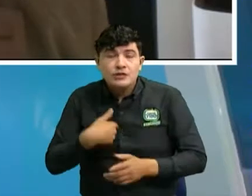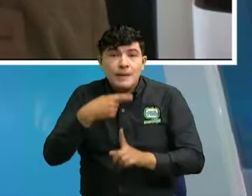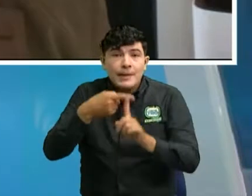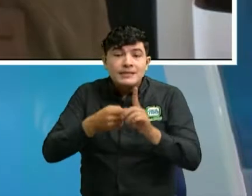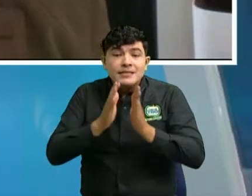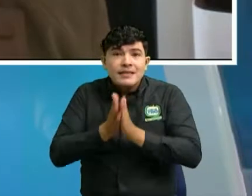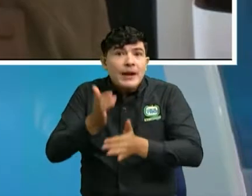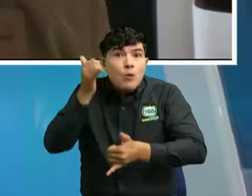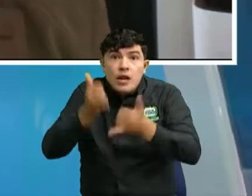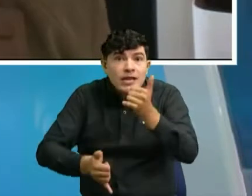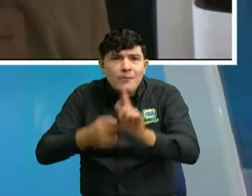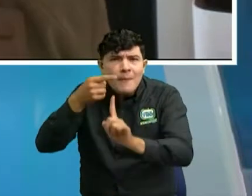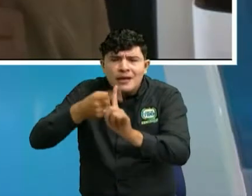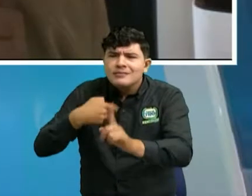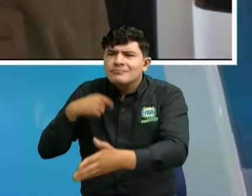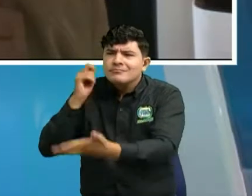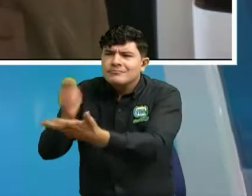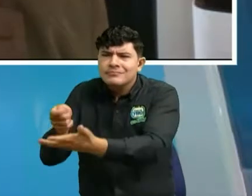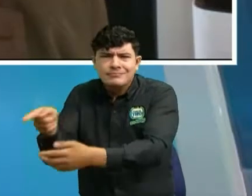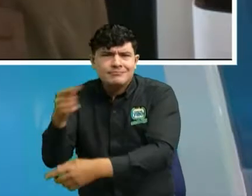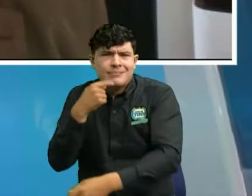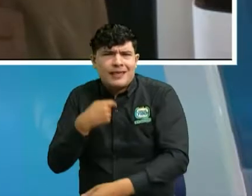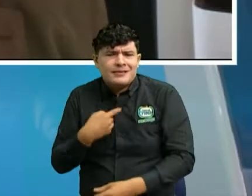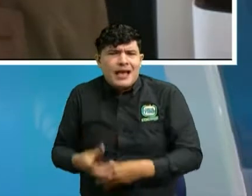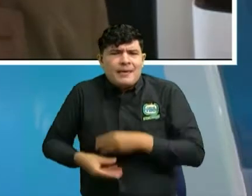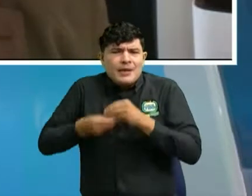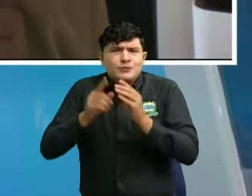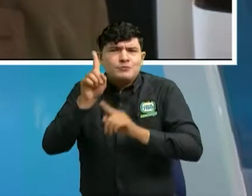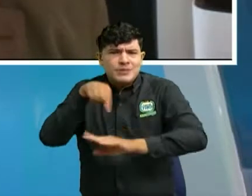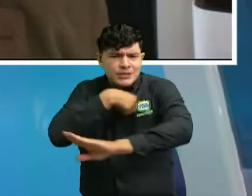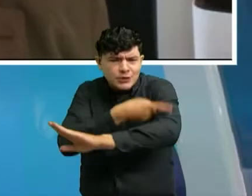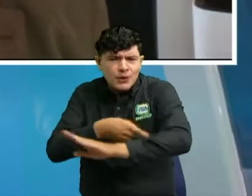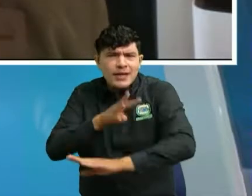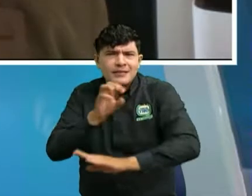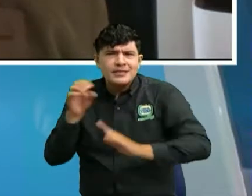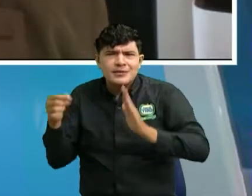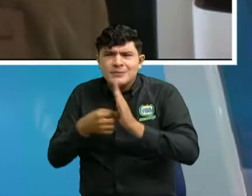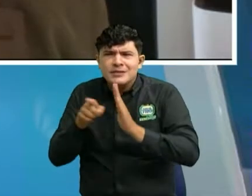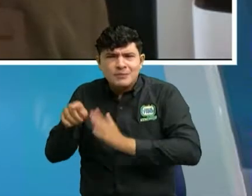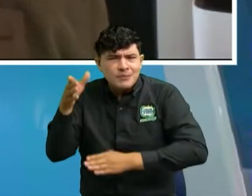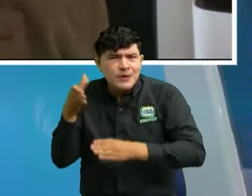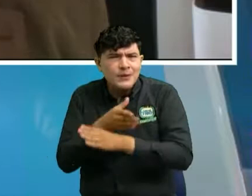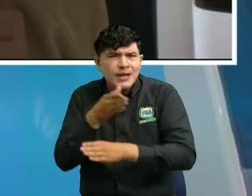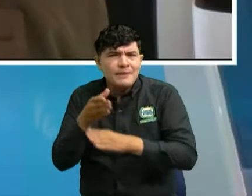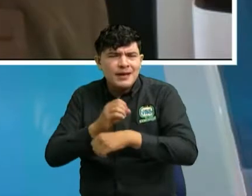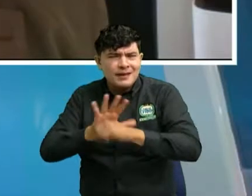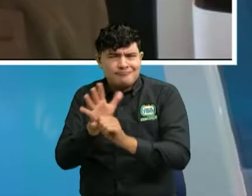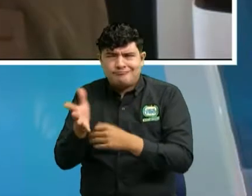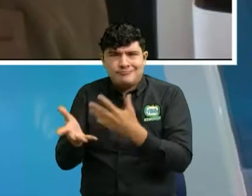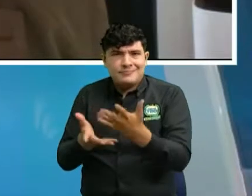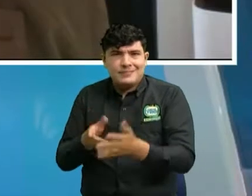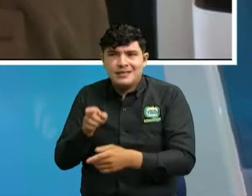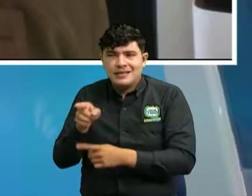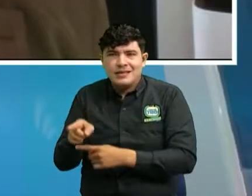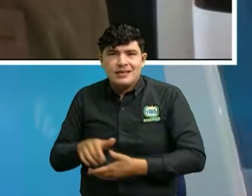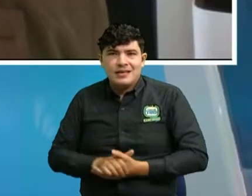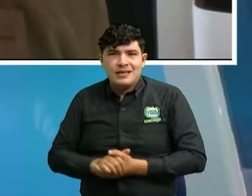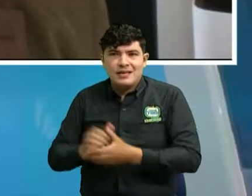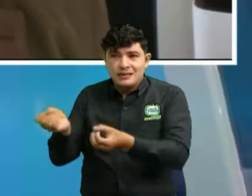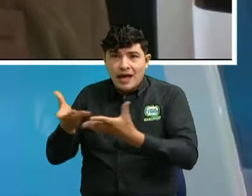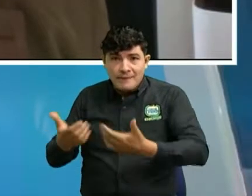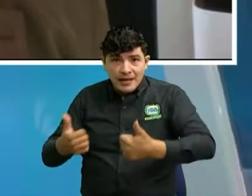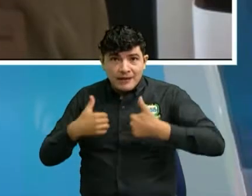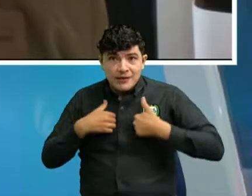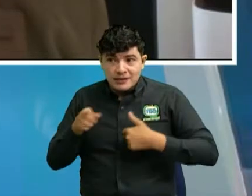que hacían falta y resulta que dicen que tengo que pagar el millón trescientos por el problema de la pandemia. El alivio que nos dieron, que nos